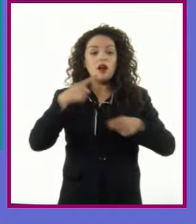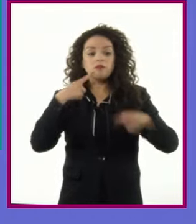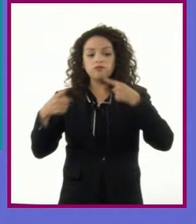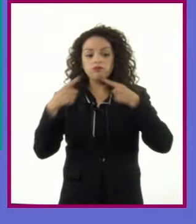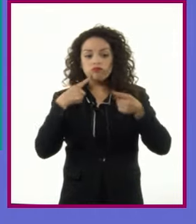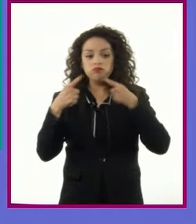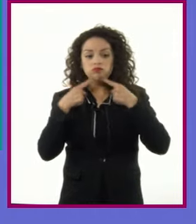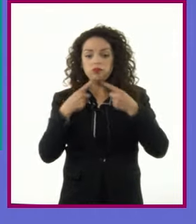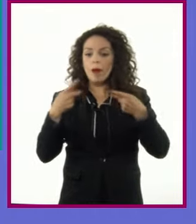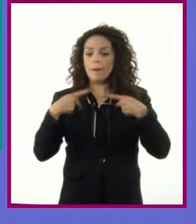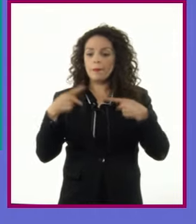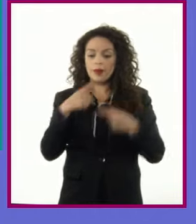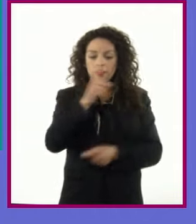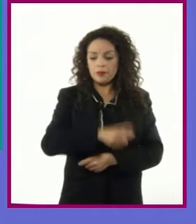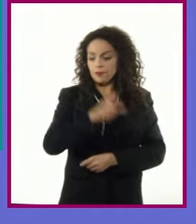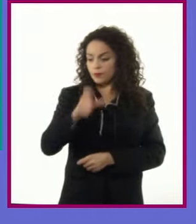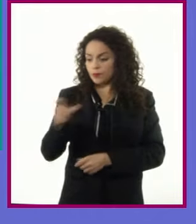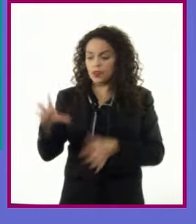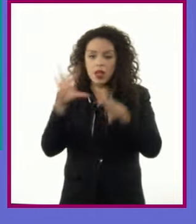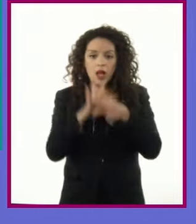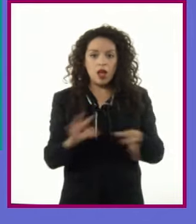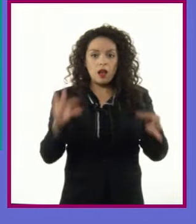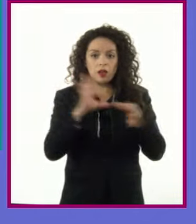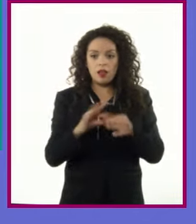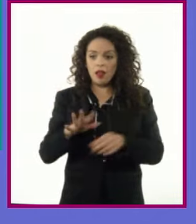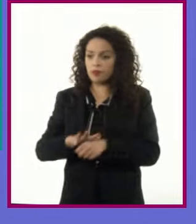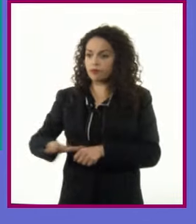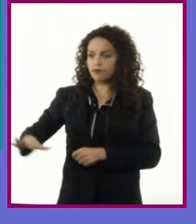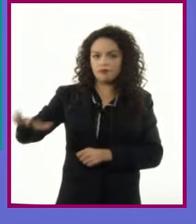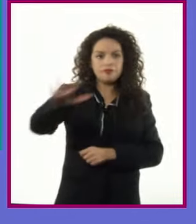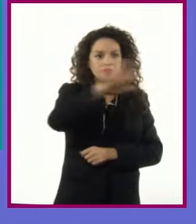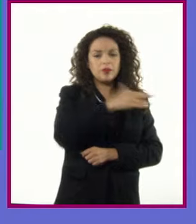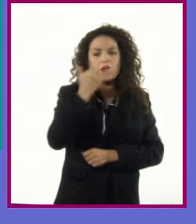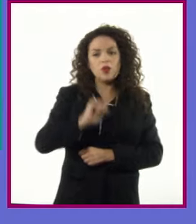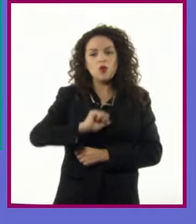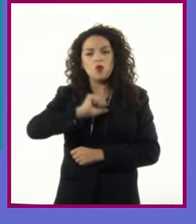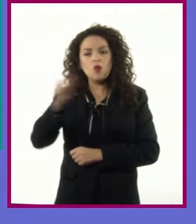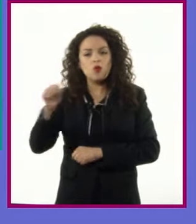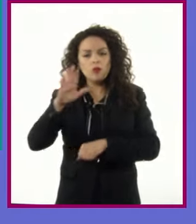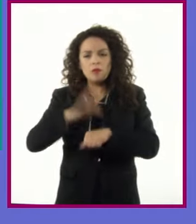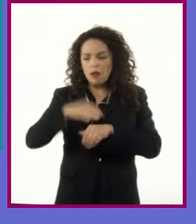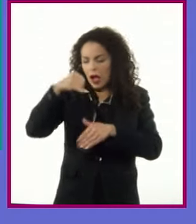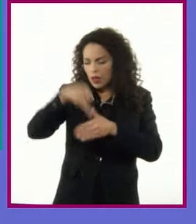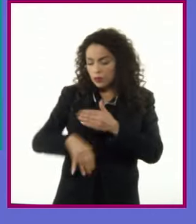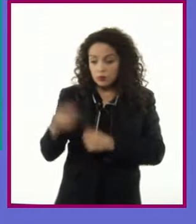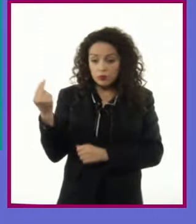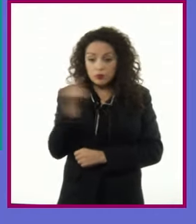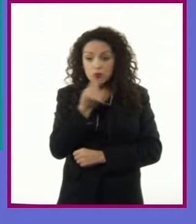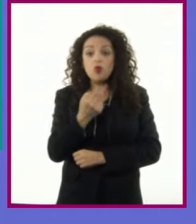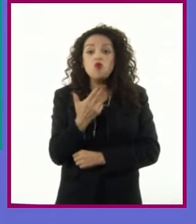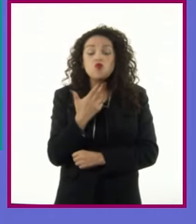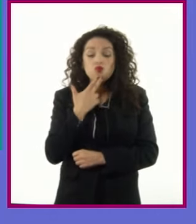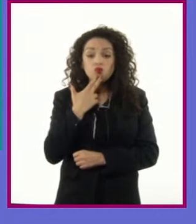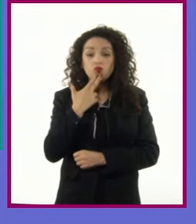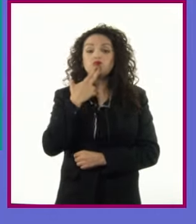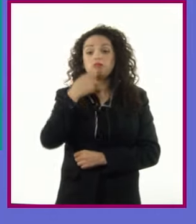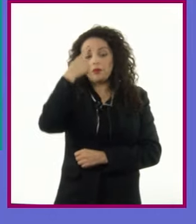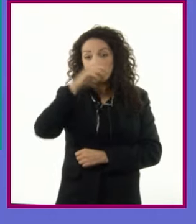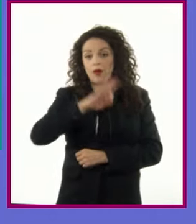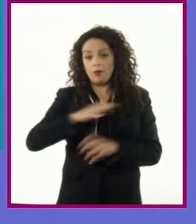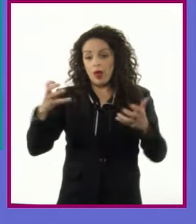entre los personajes Descripciones del entorno y otros detalles útiles y necesarios para llevar a cabo la obra